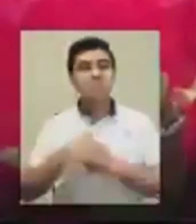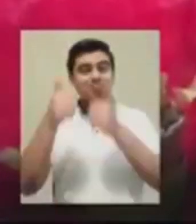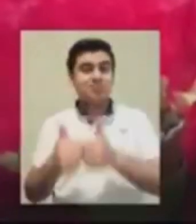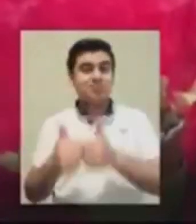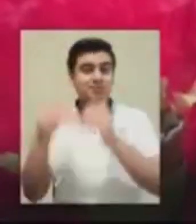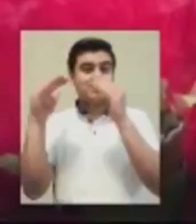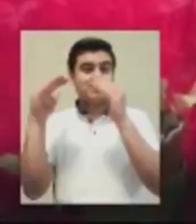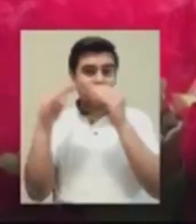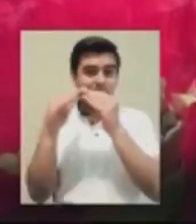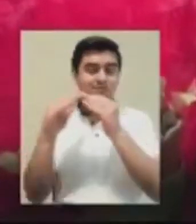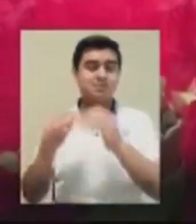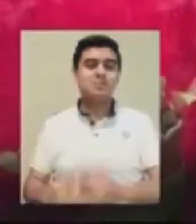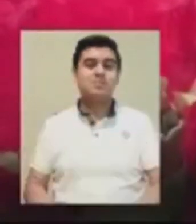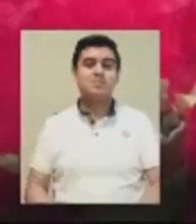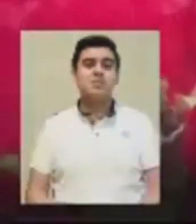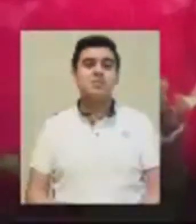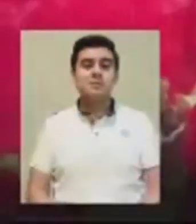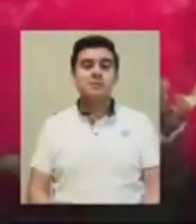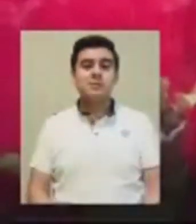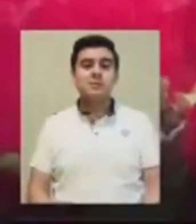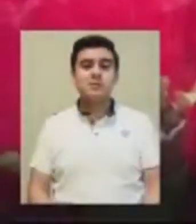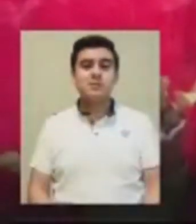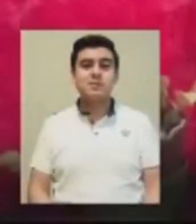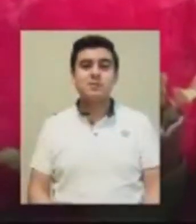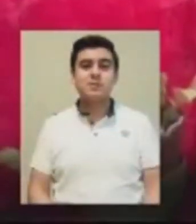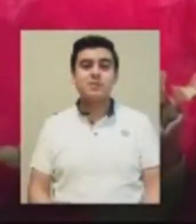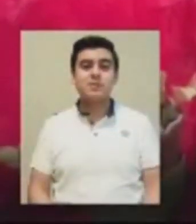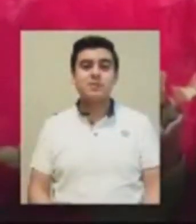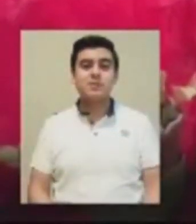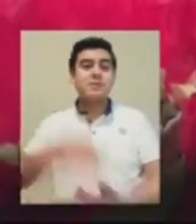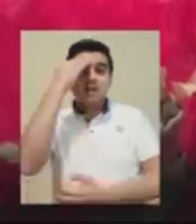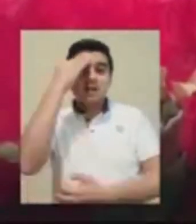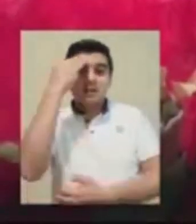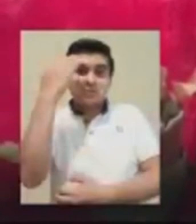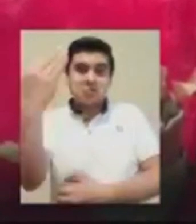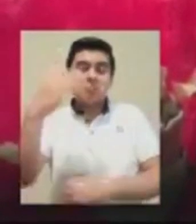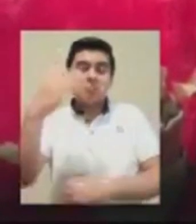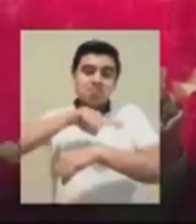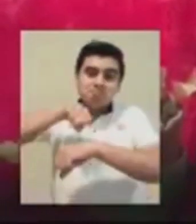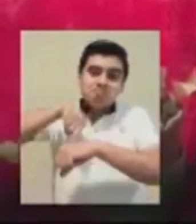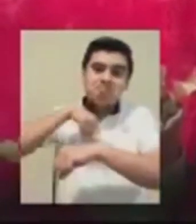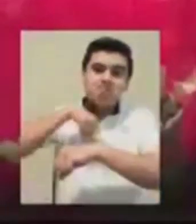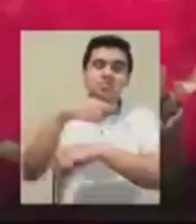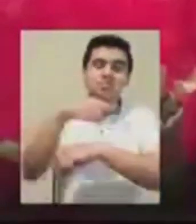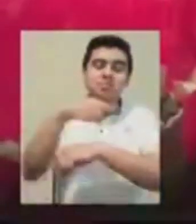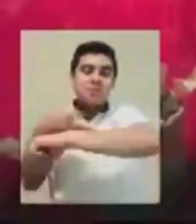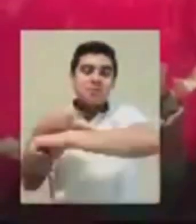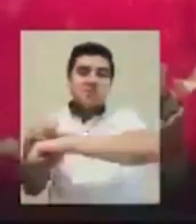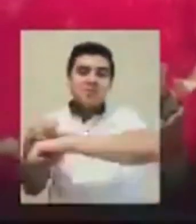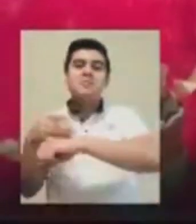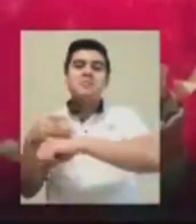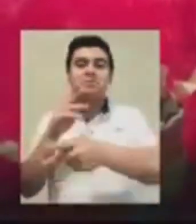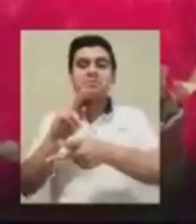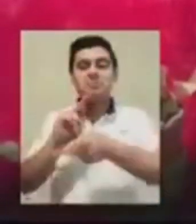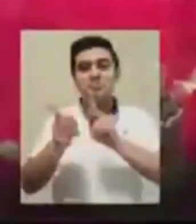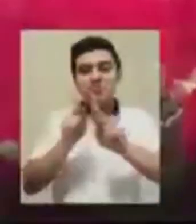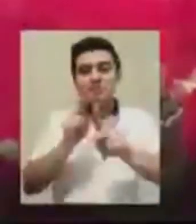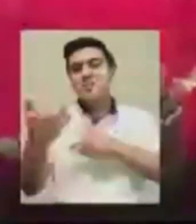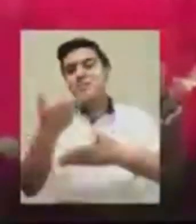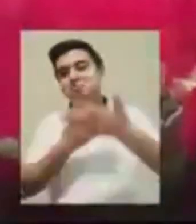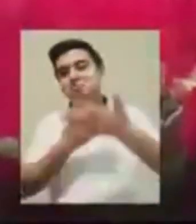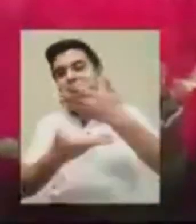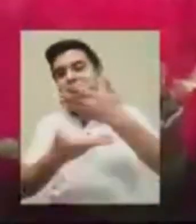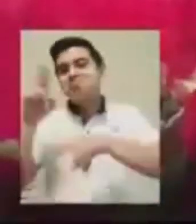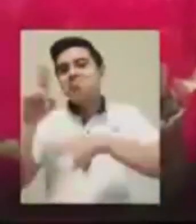la cuarentena, pues, es, pues, pasar tiempo con mi familia, sentarme